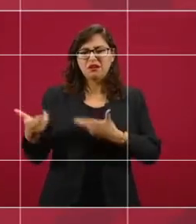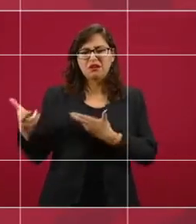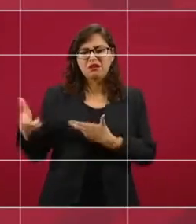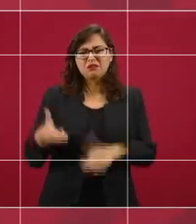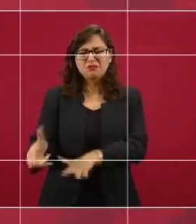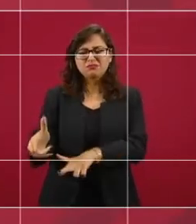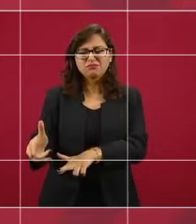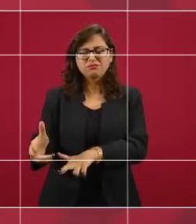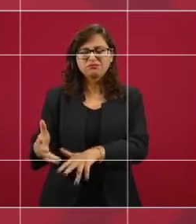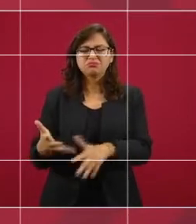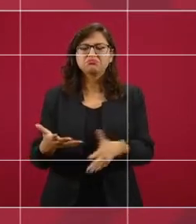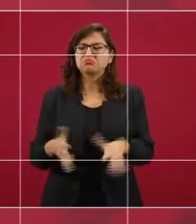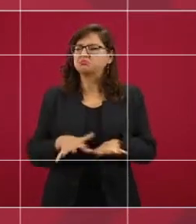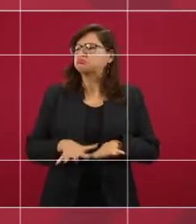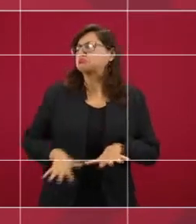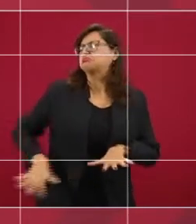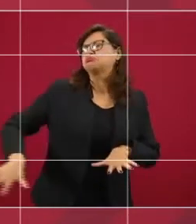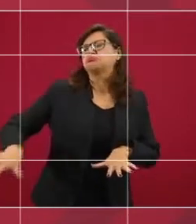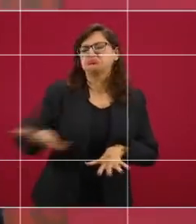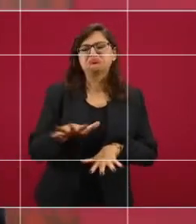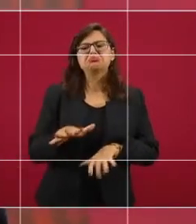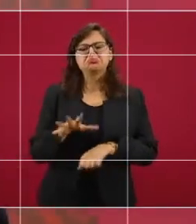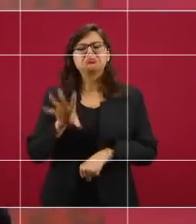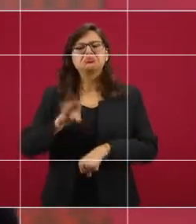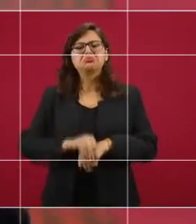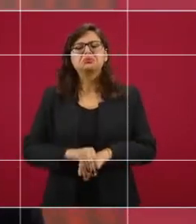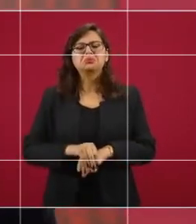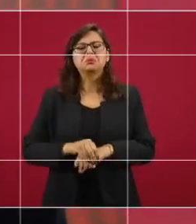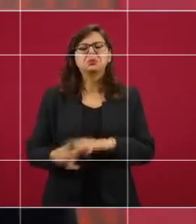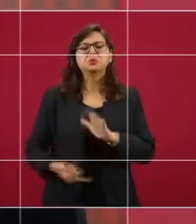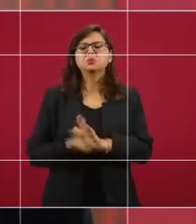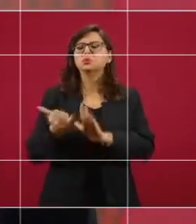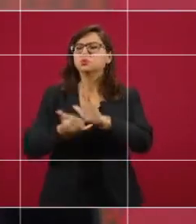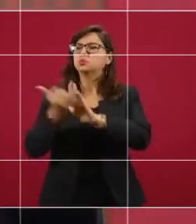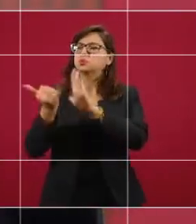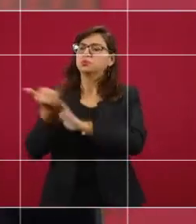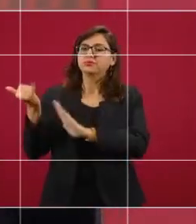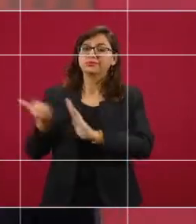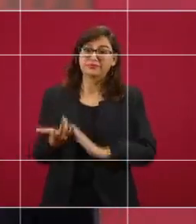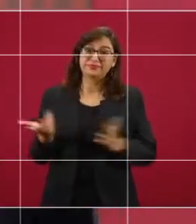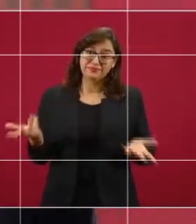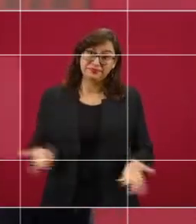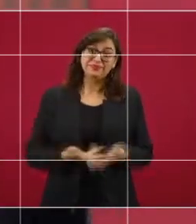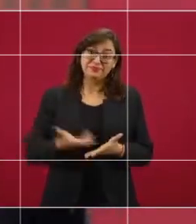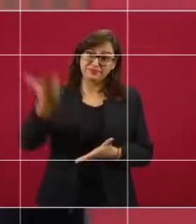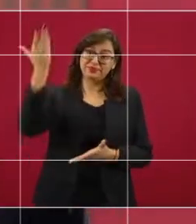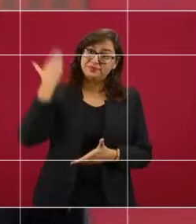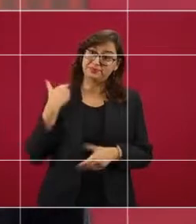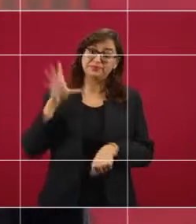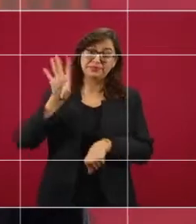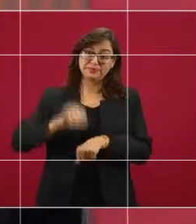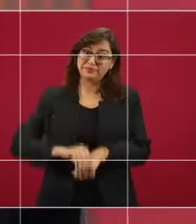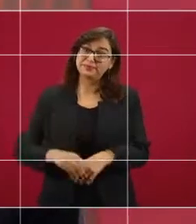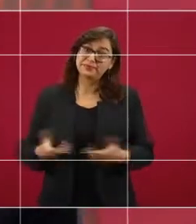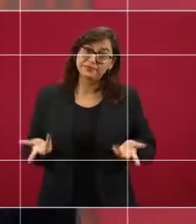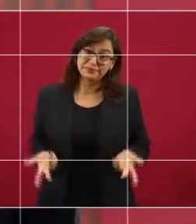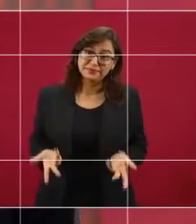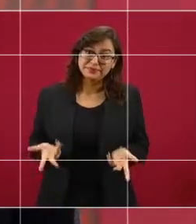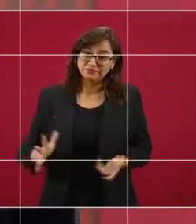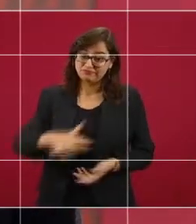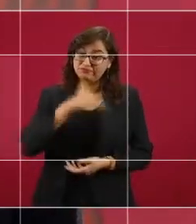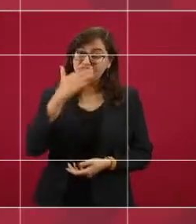Se dio permiso de construir en zonas bajas, vasos reguladores